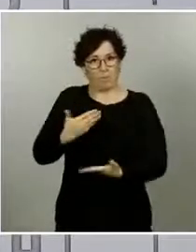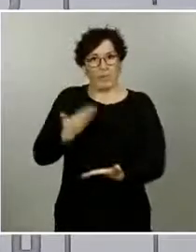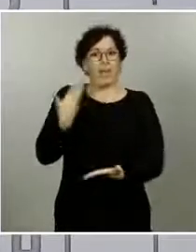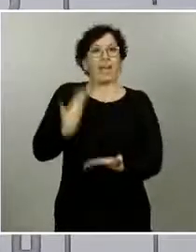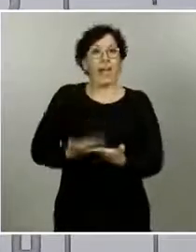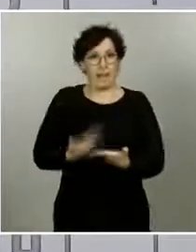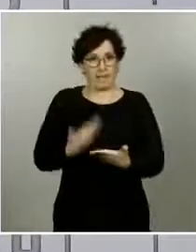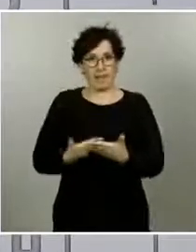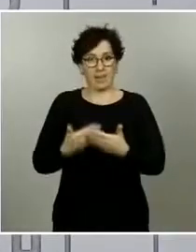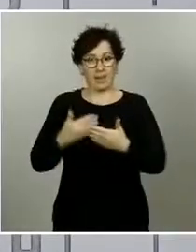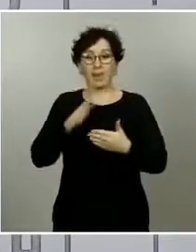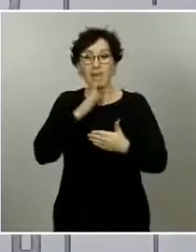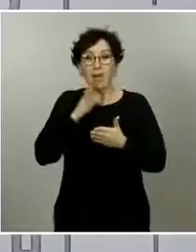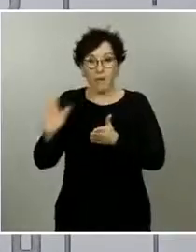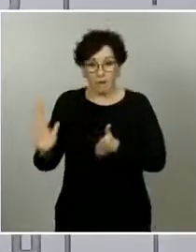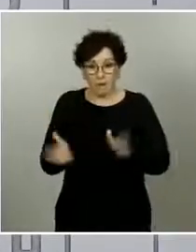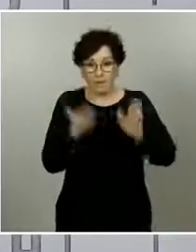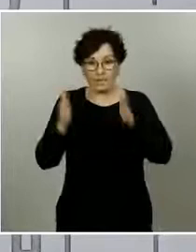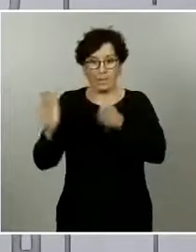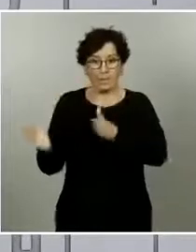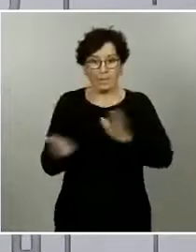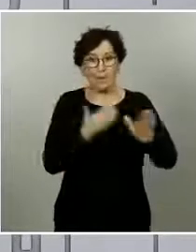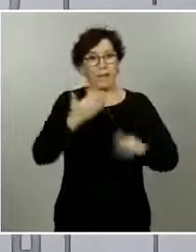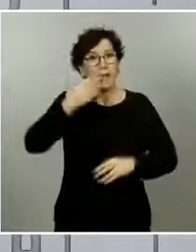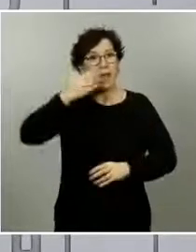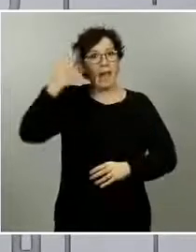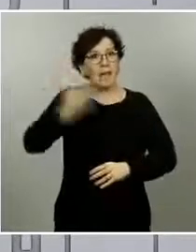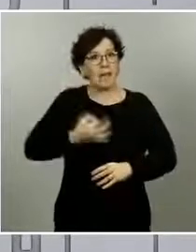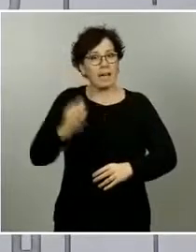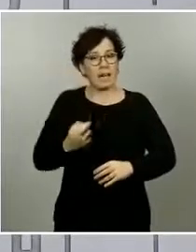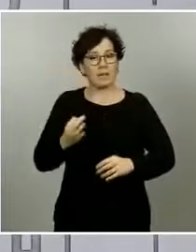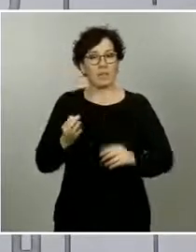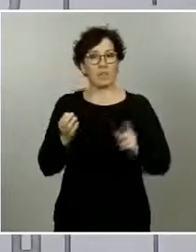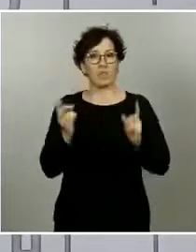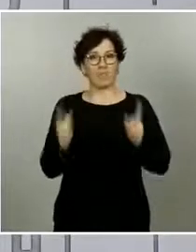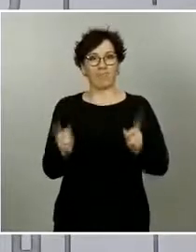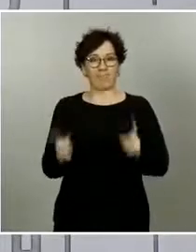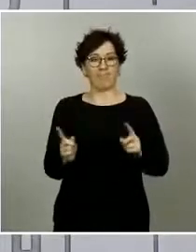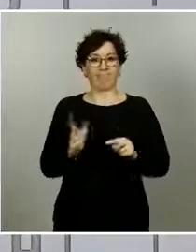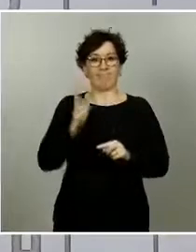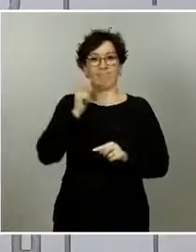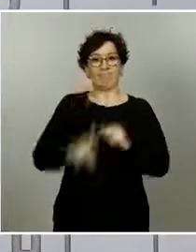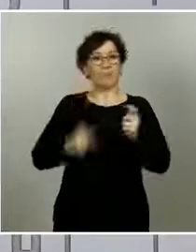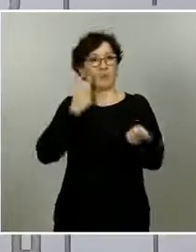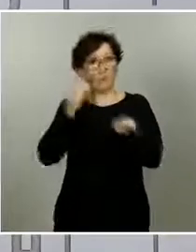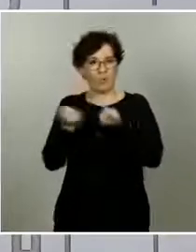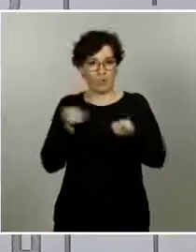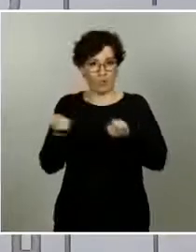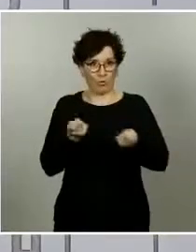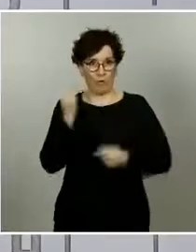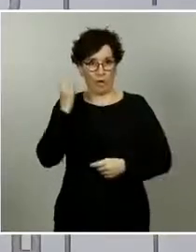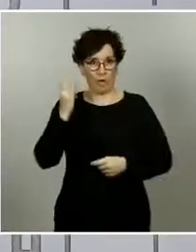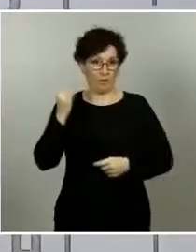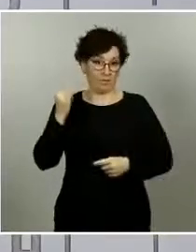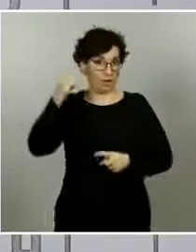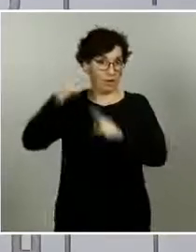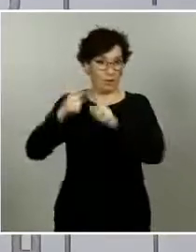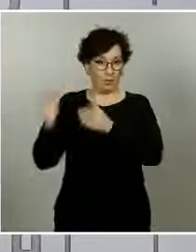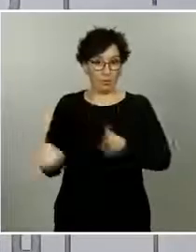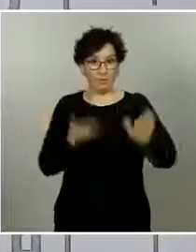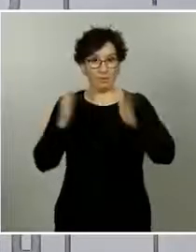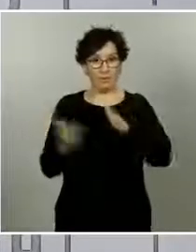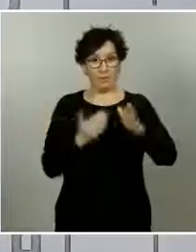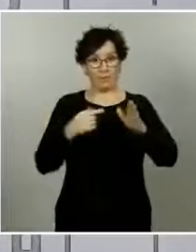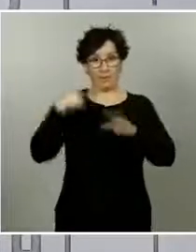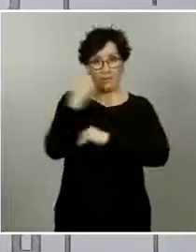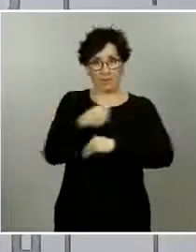esfuerzo que las comunidades autónomas tienen que hacer para garantizar que se previenen los riesgos en estas fases a las que